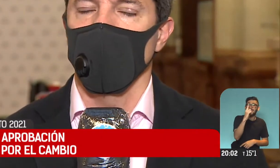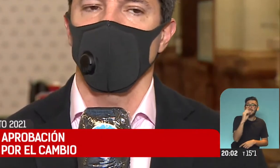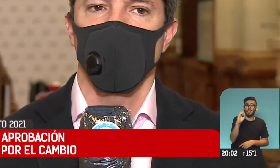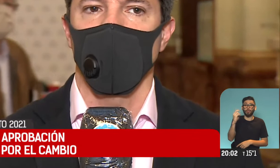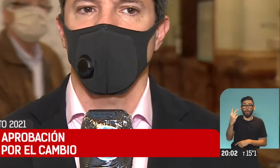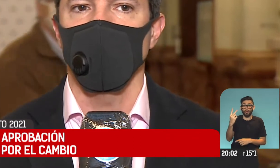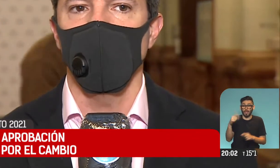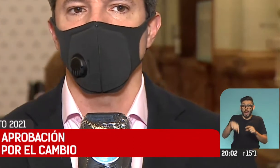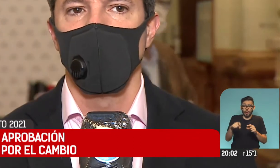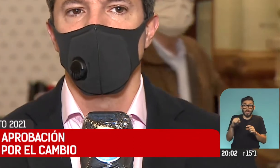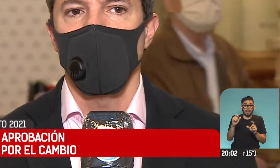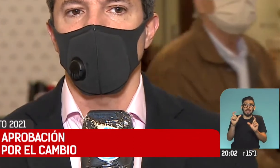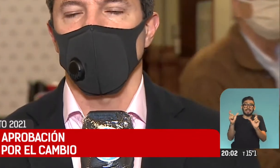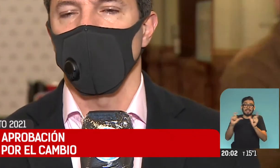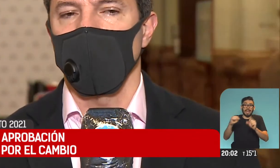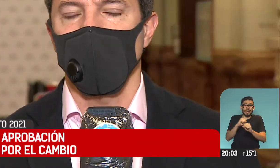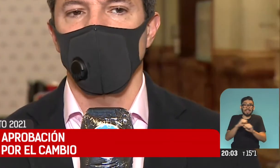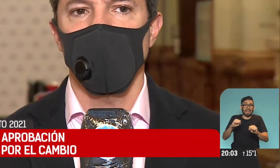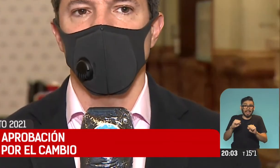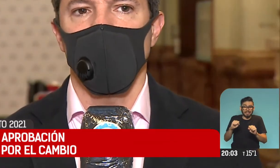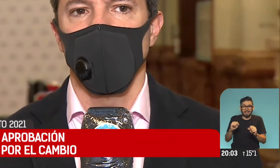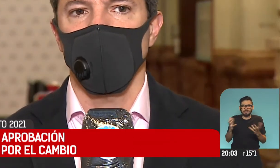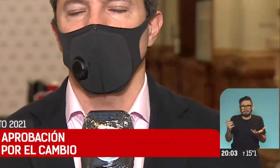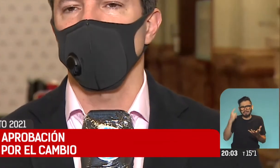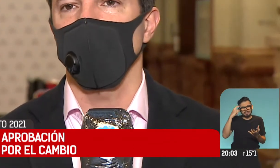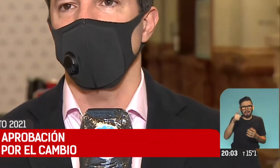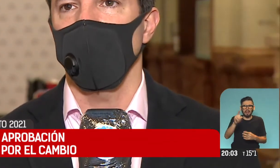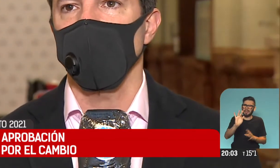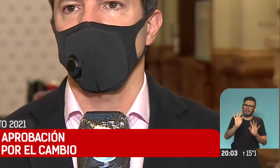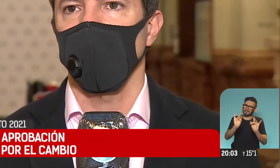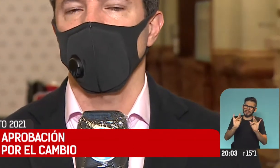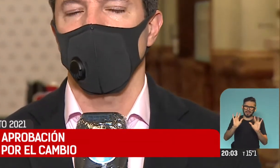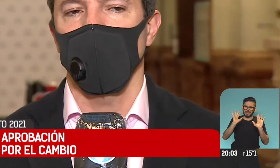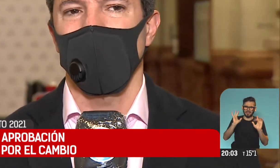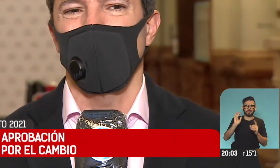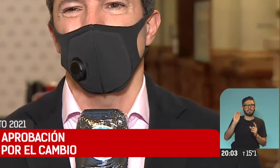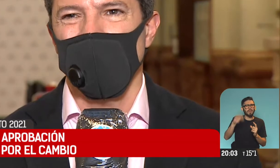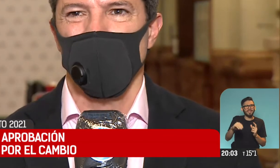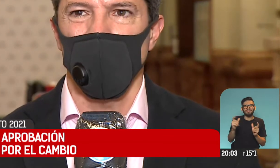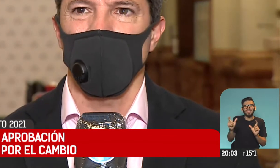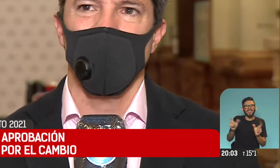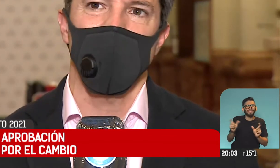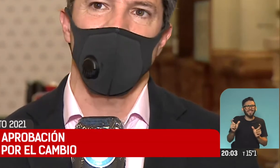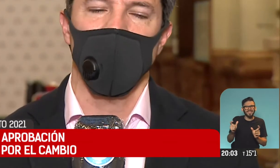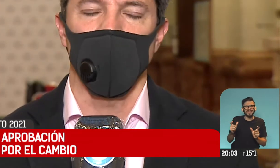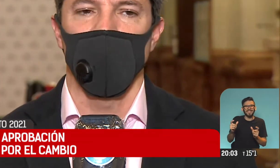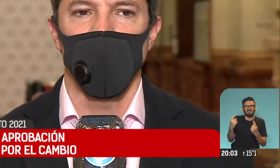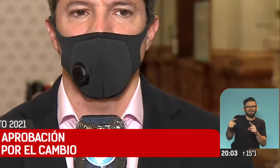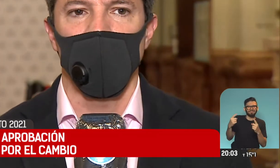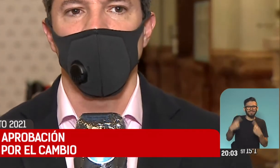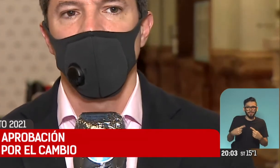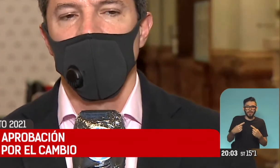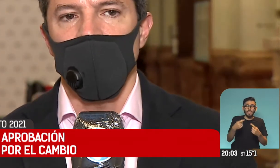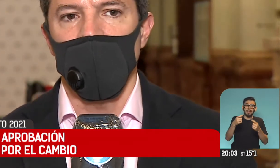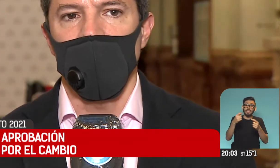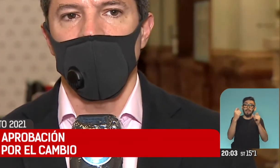cambiaria como la que hoy sufre la Argentina. Eso nos parece difícil. Y segundo, tenemos una diferencia respecto a la priorización que se hace del gasto dentro del